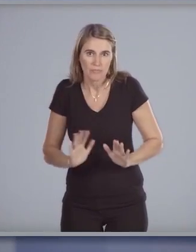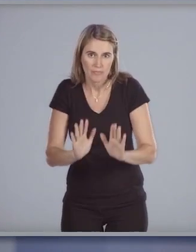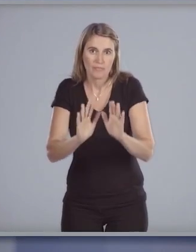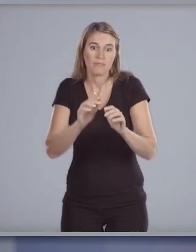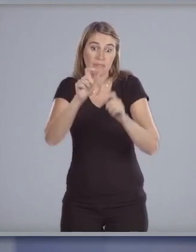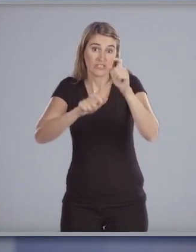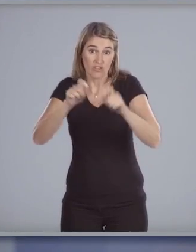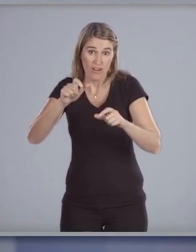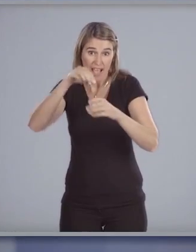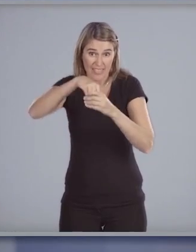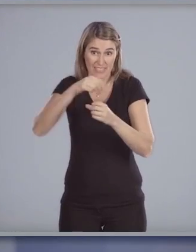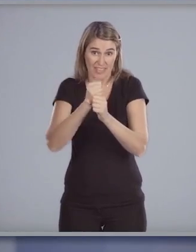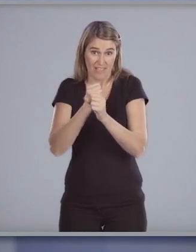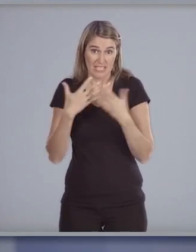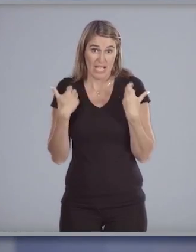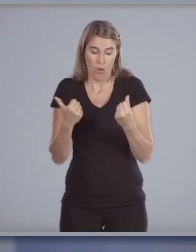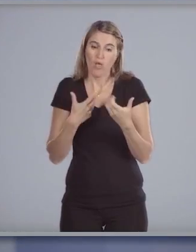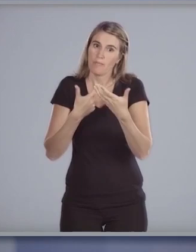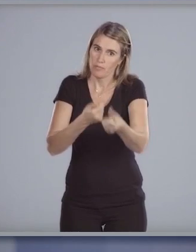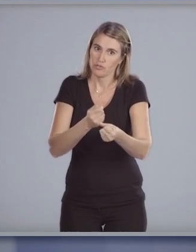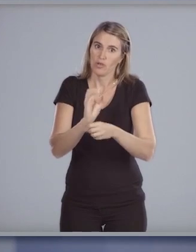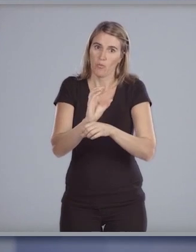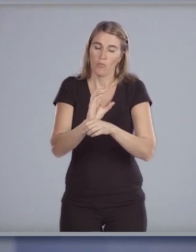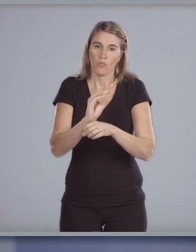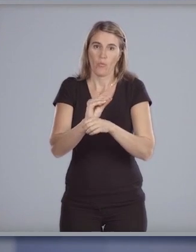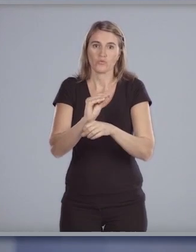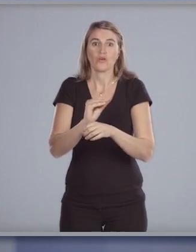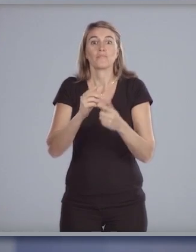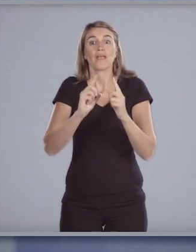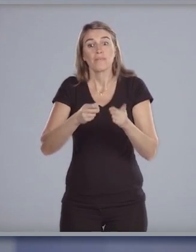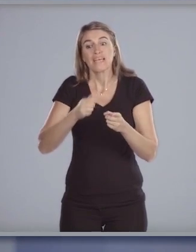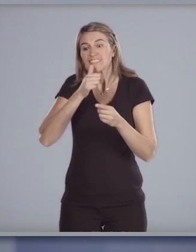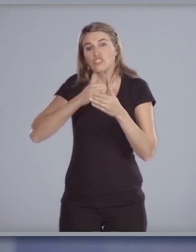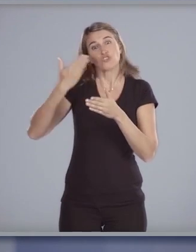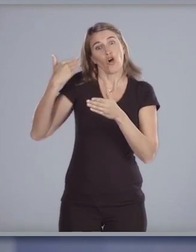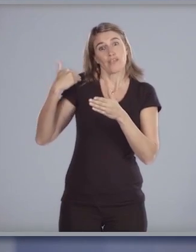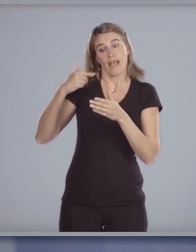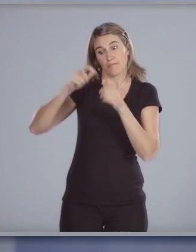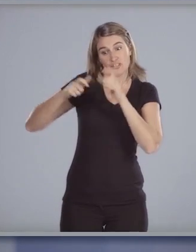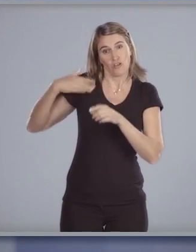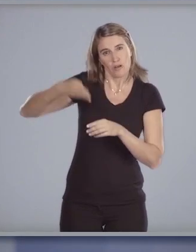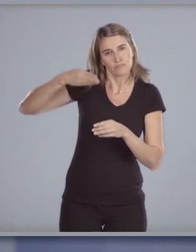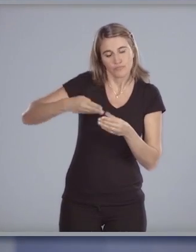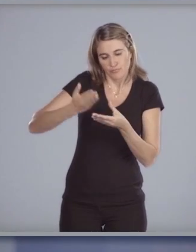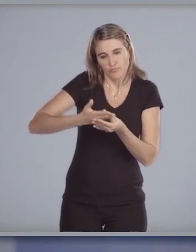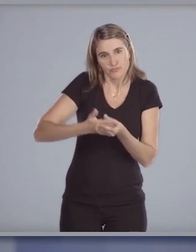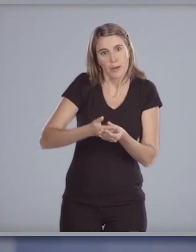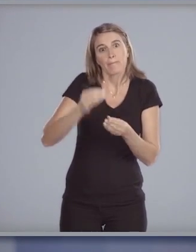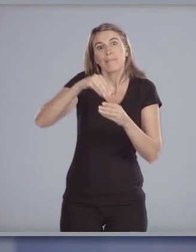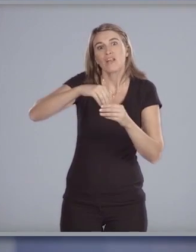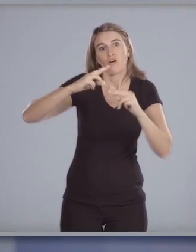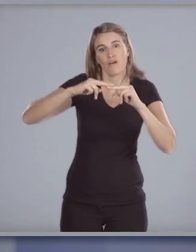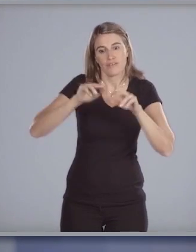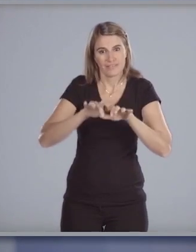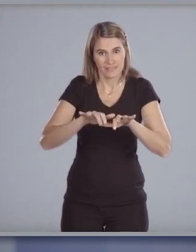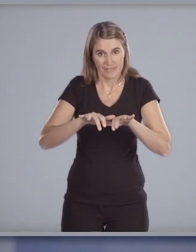y del personal de la salud se completará la instauración de la historia clínica electrónica y la